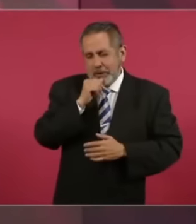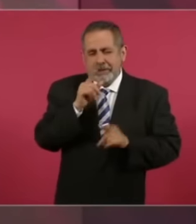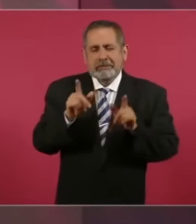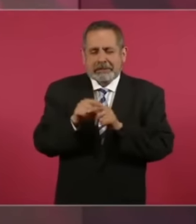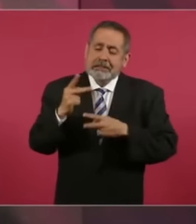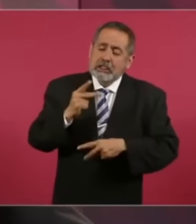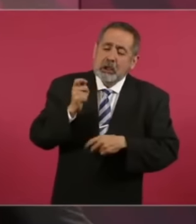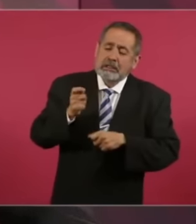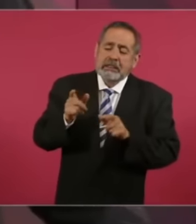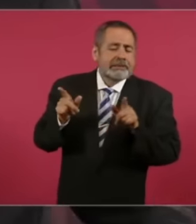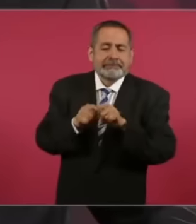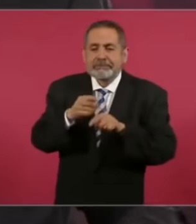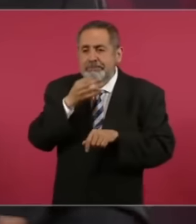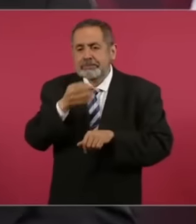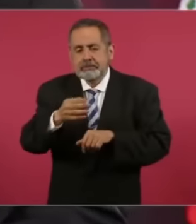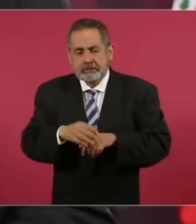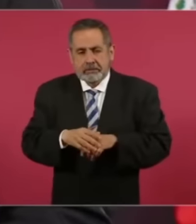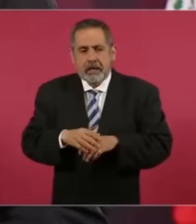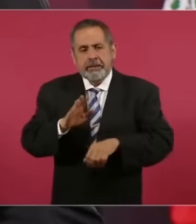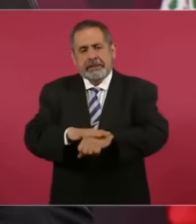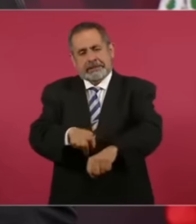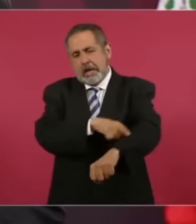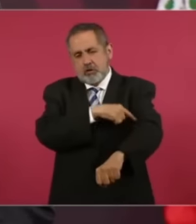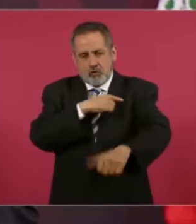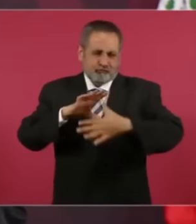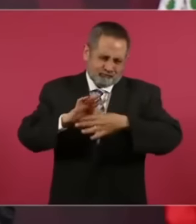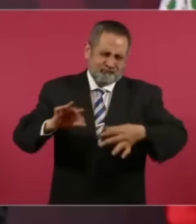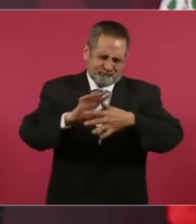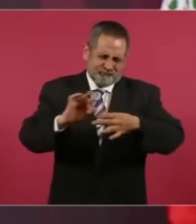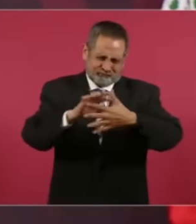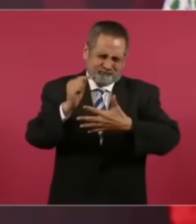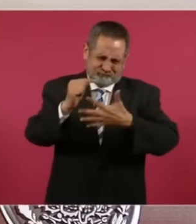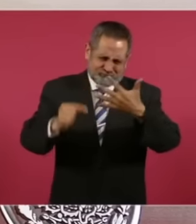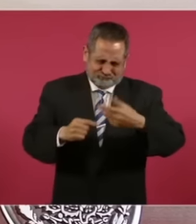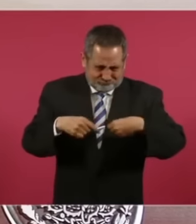me lleva mucho tiempo Pero